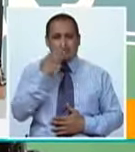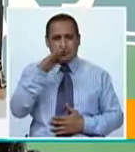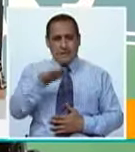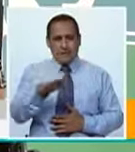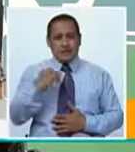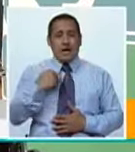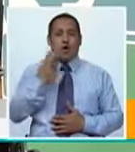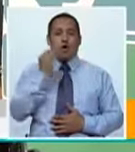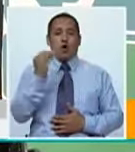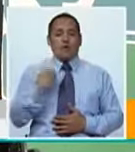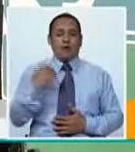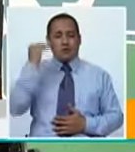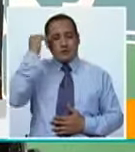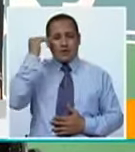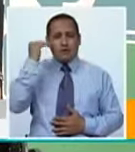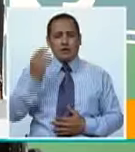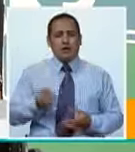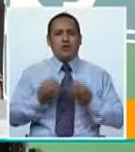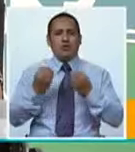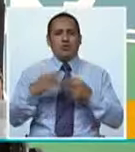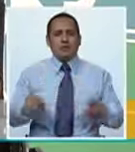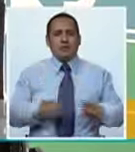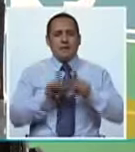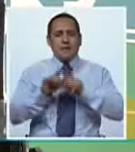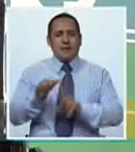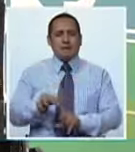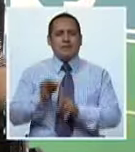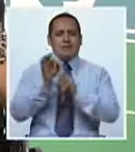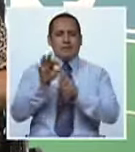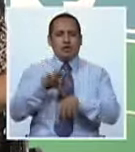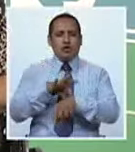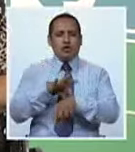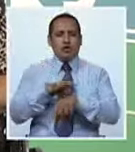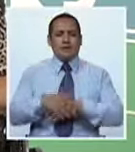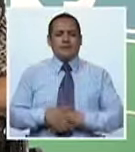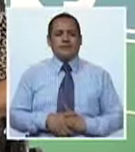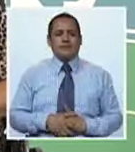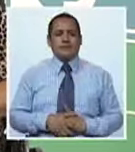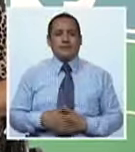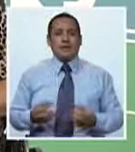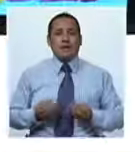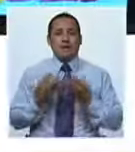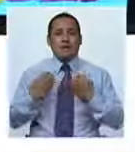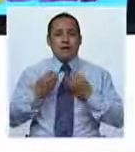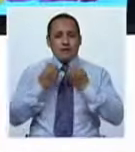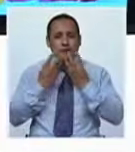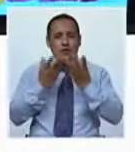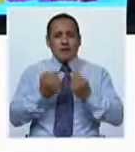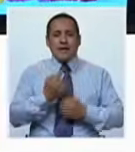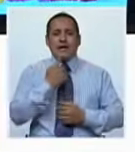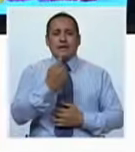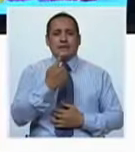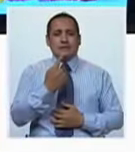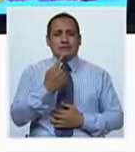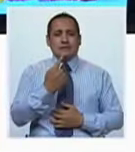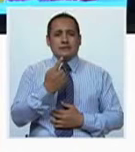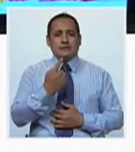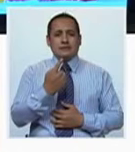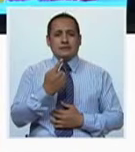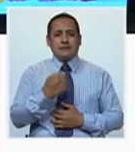niña, una joven con síndrome de Down y además como especialista y doctora. Bueno, mi mensaje sería que